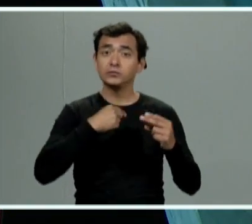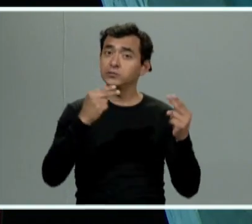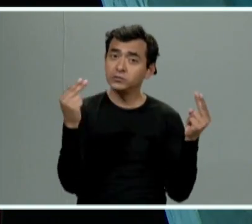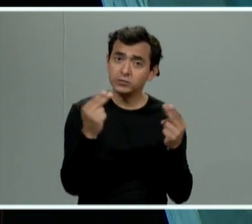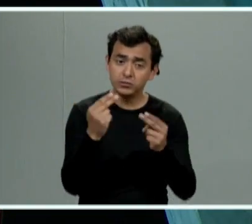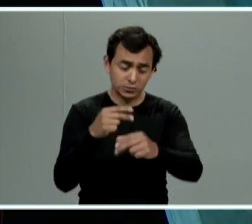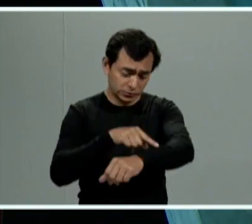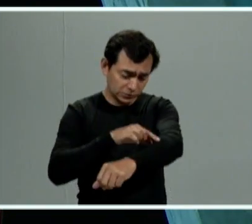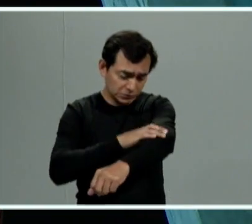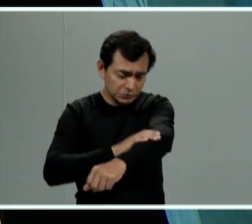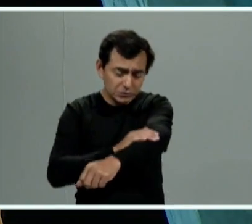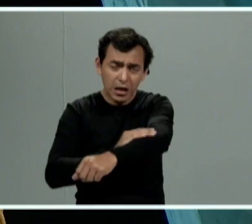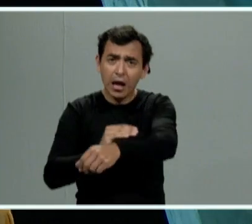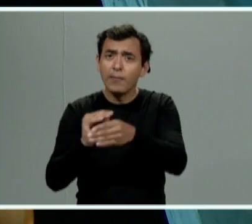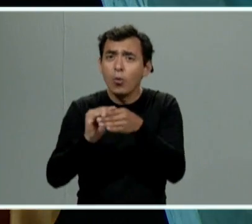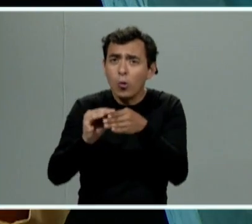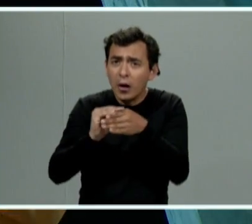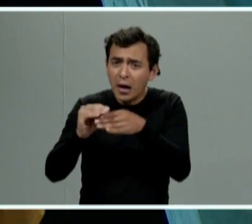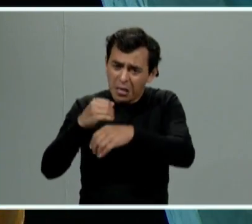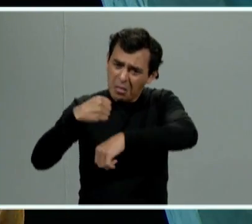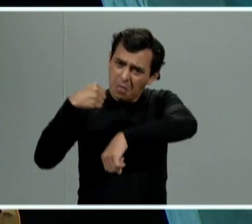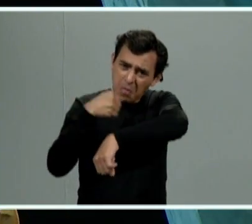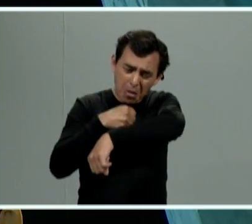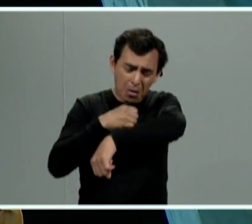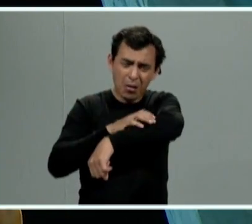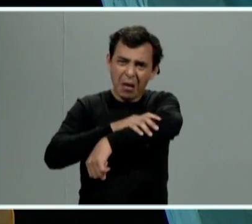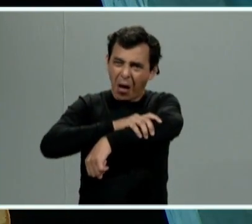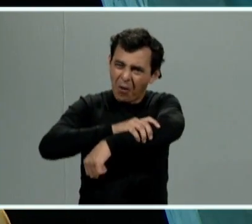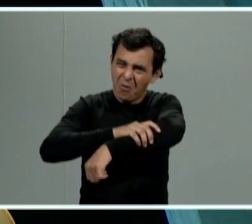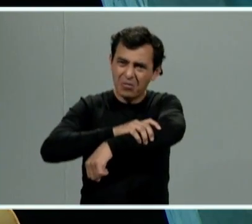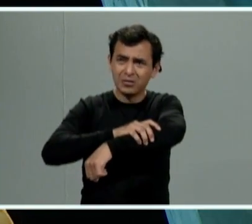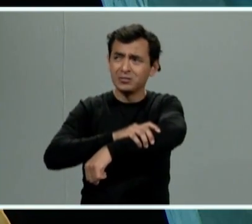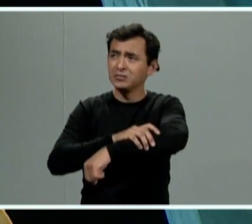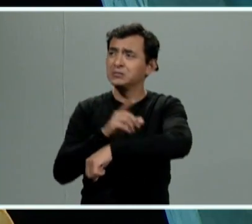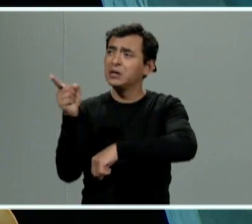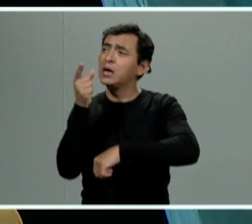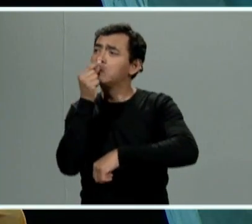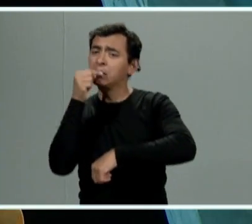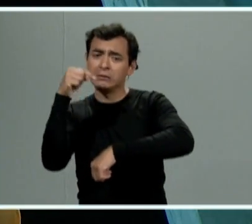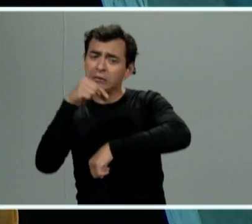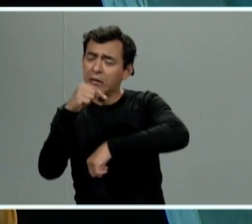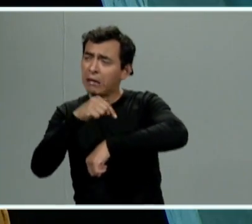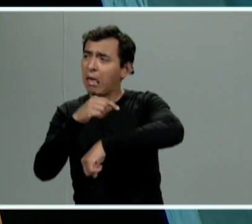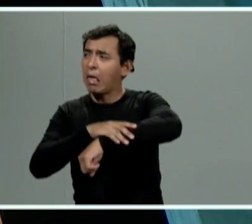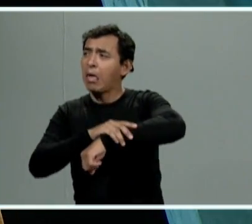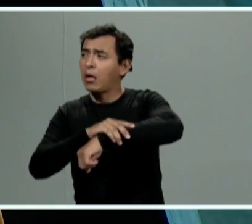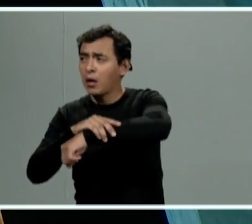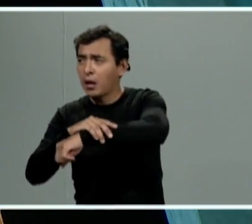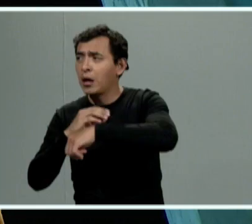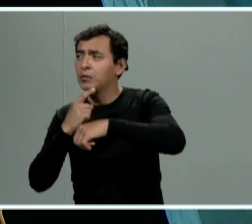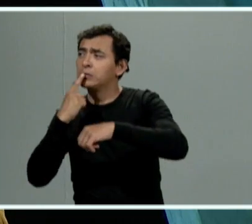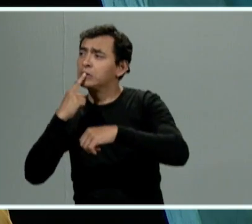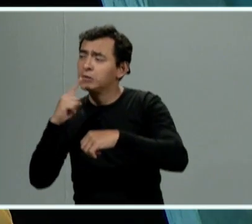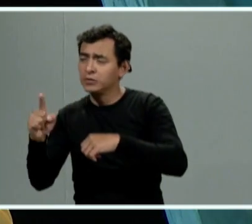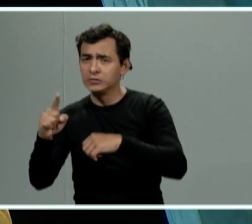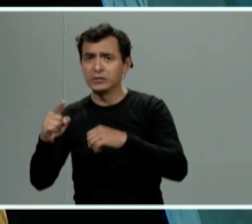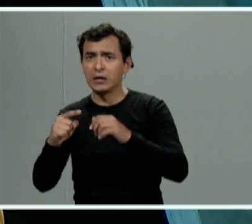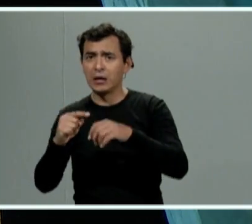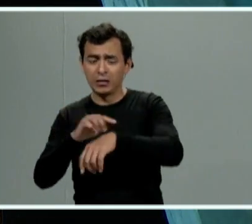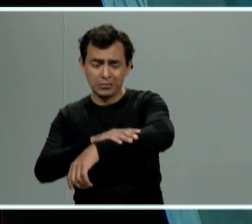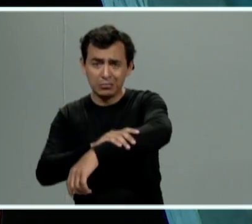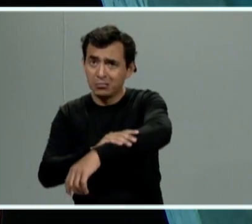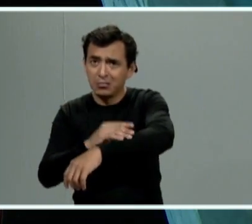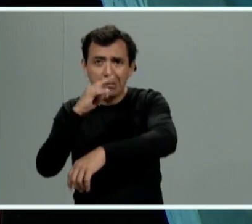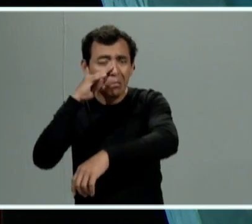marca precisamente para poder este presentar una denuncia ante la autoridad correspondiente que si no